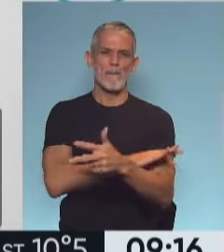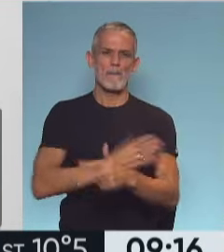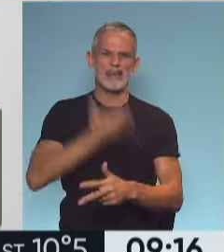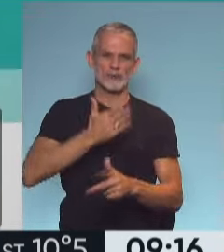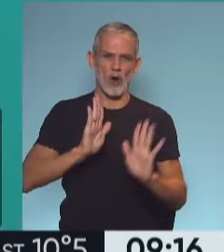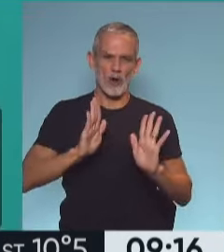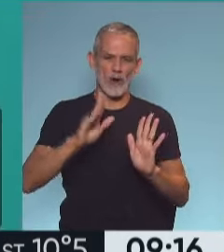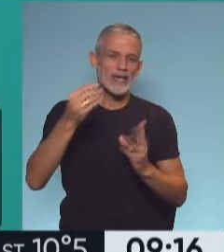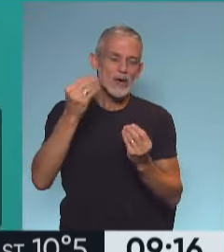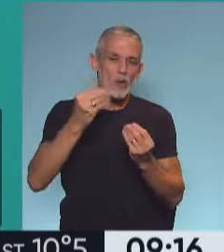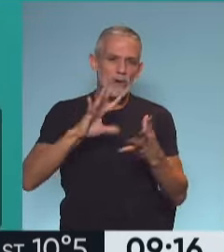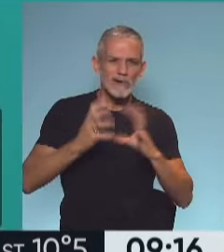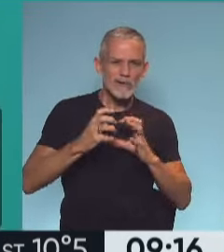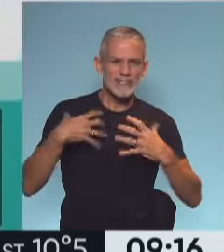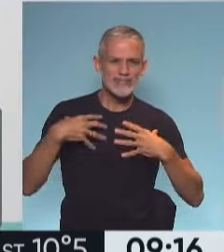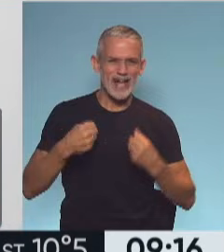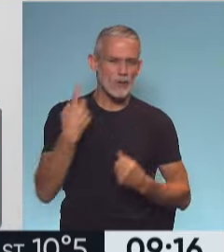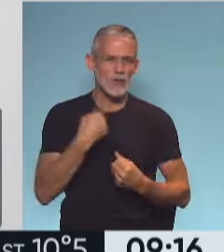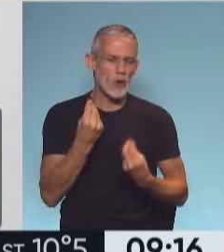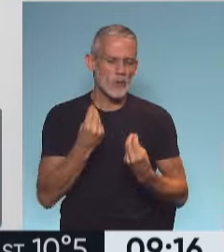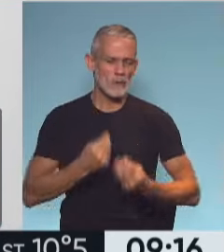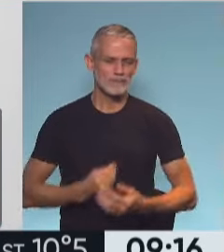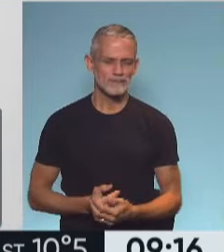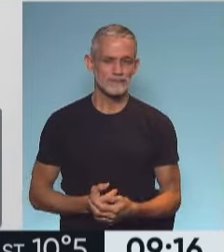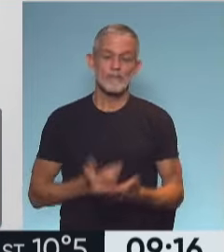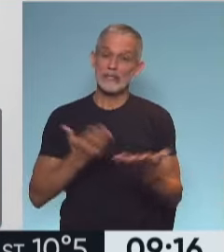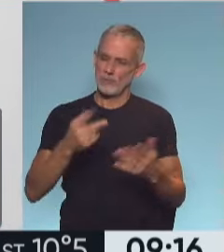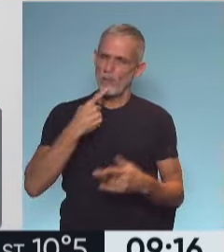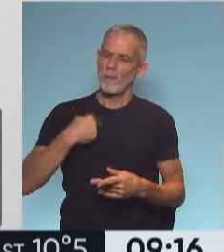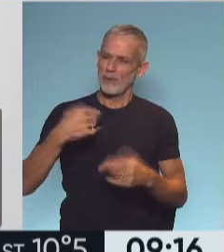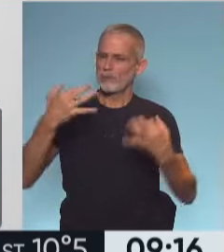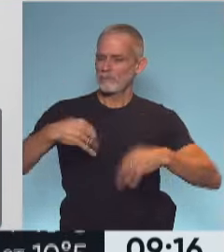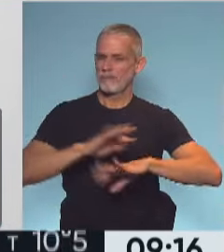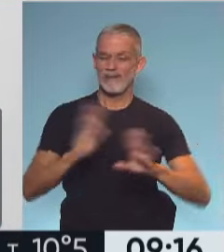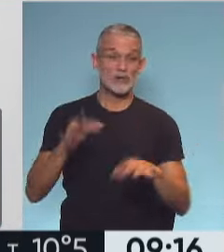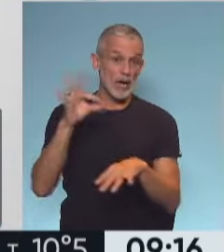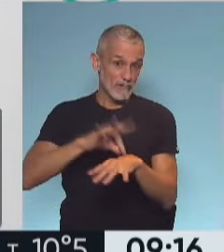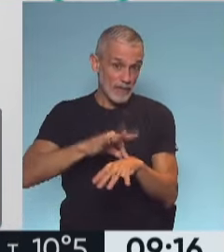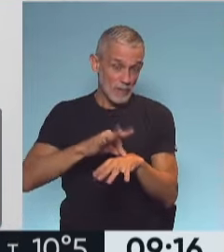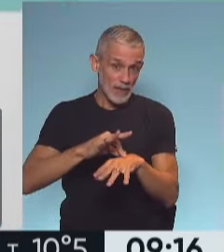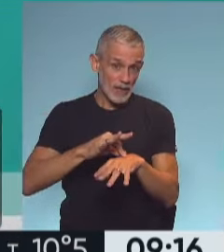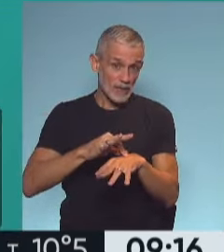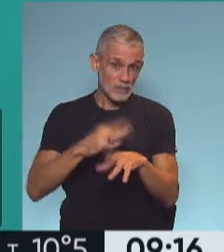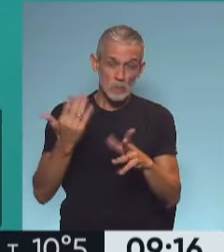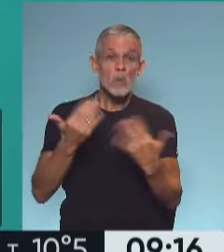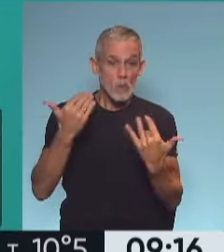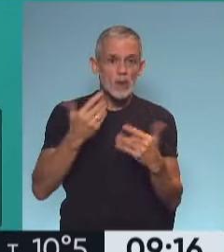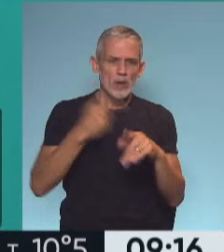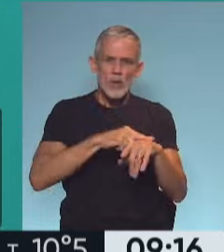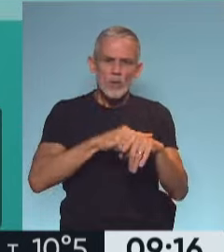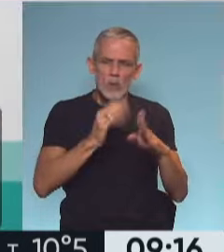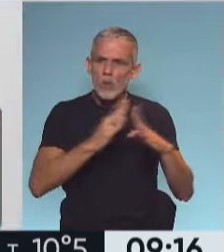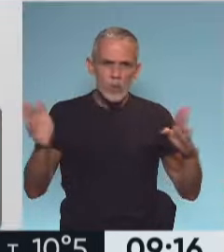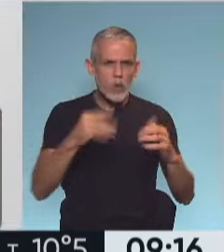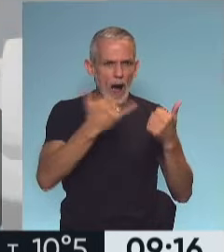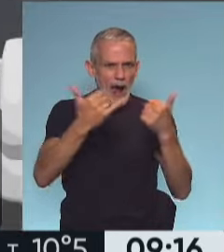hipertensión y cómo afecta nuestra salud? Bueno, excelente pregunta. Es una enfermedad altamente prevalente, o sea que es